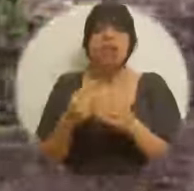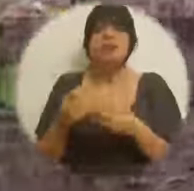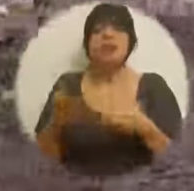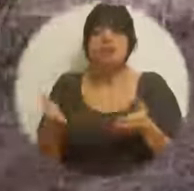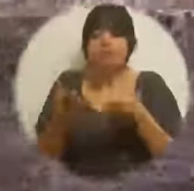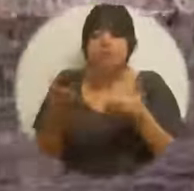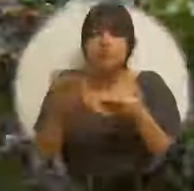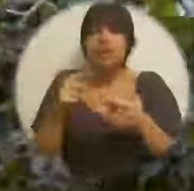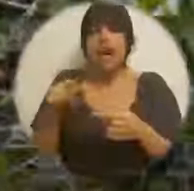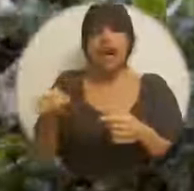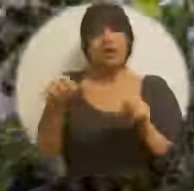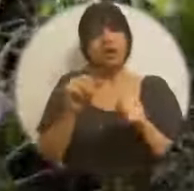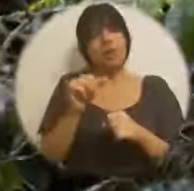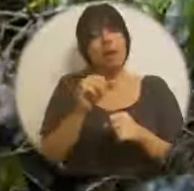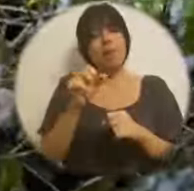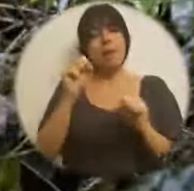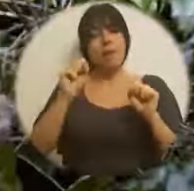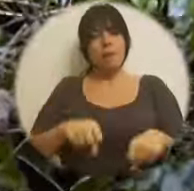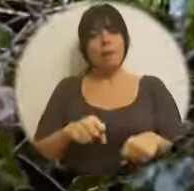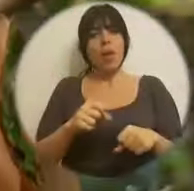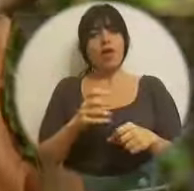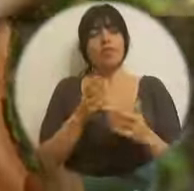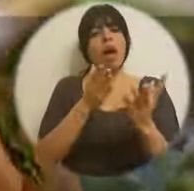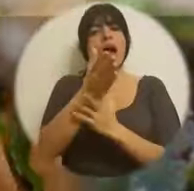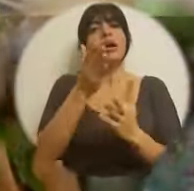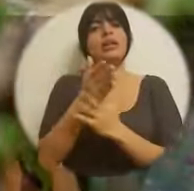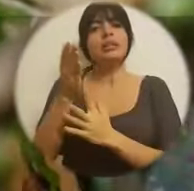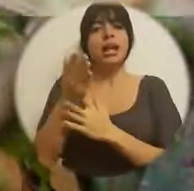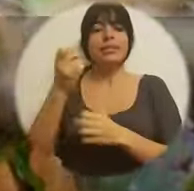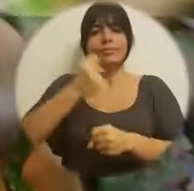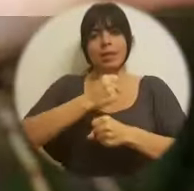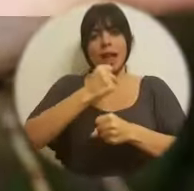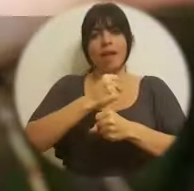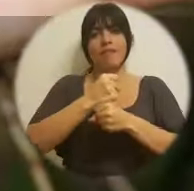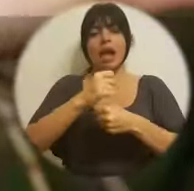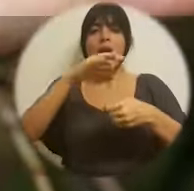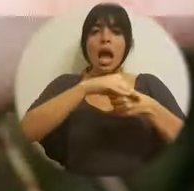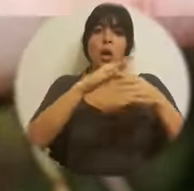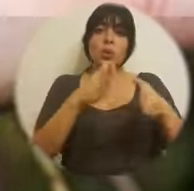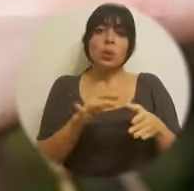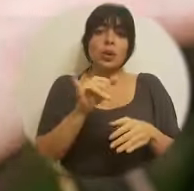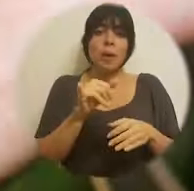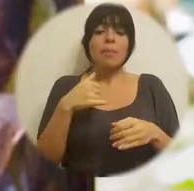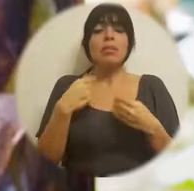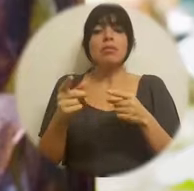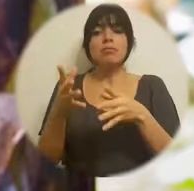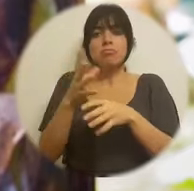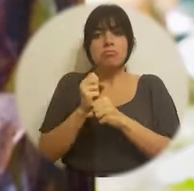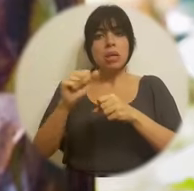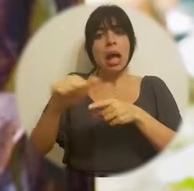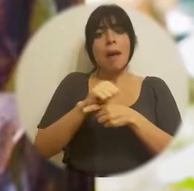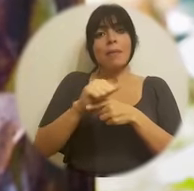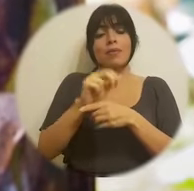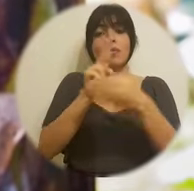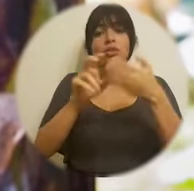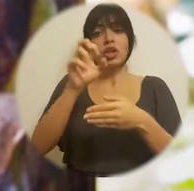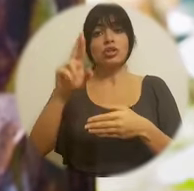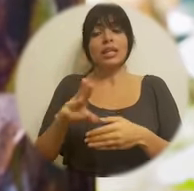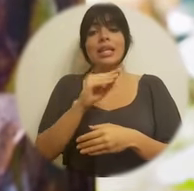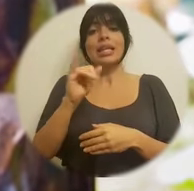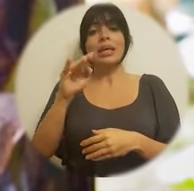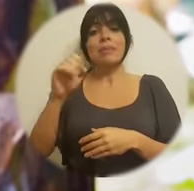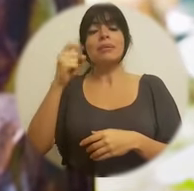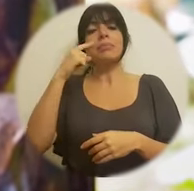a ellos inculcando y generando, digamos, que ellos también tengan acceso a los trabajos en lo que es agricultura. También hice una capacitación con